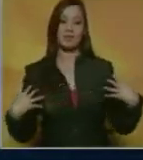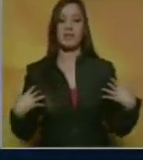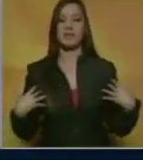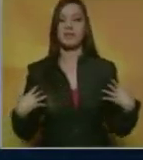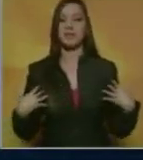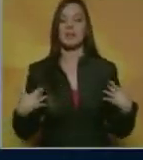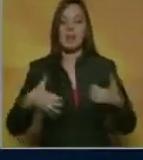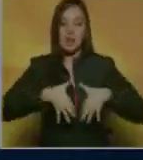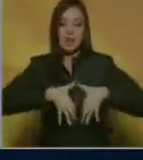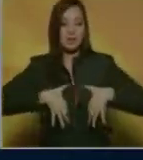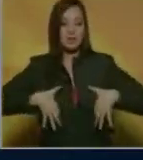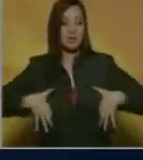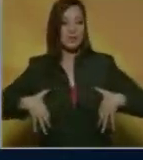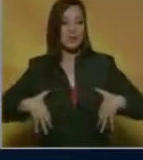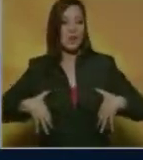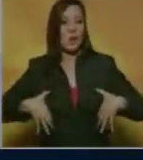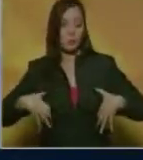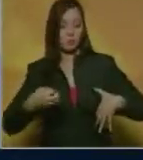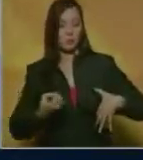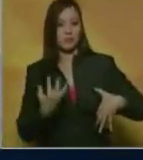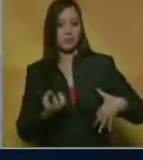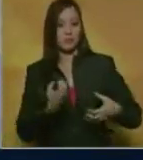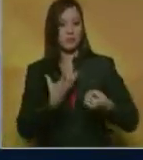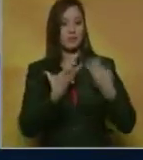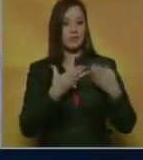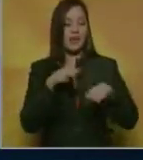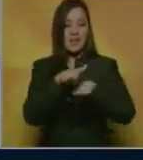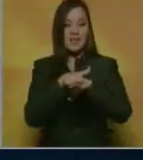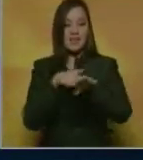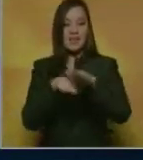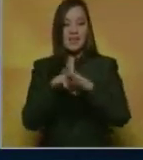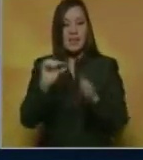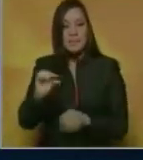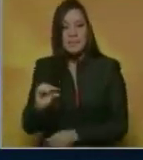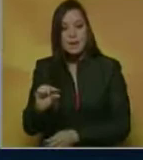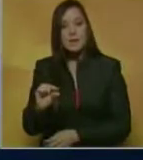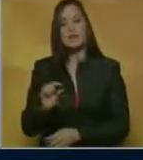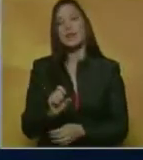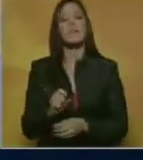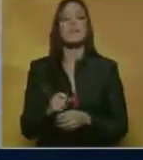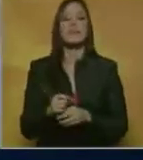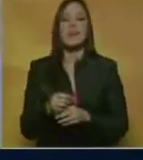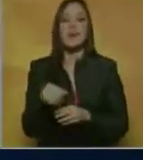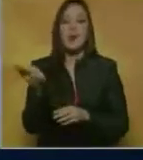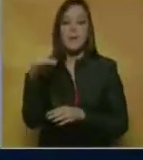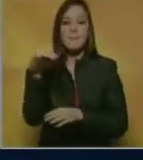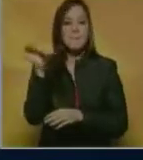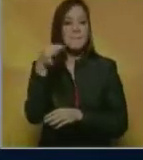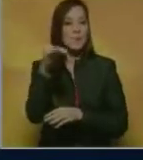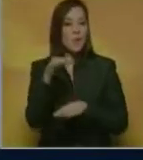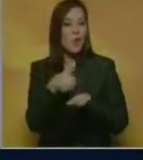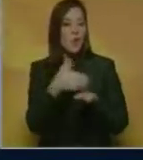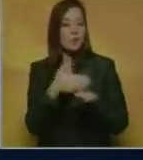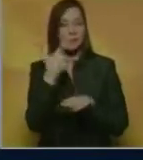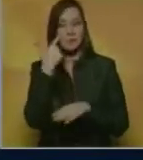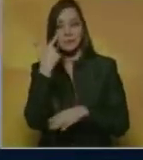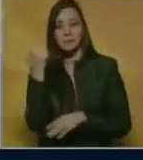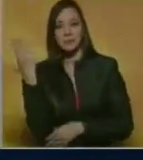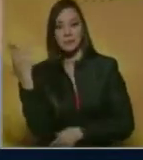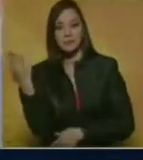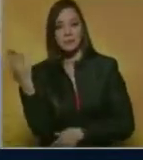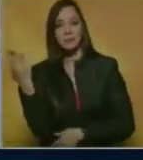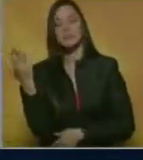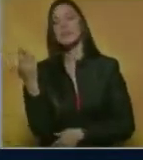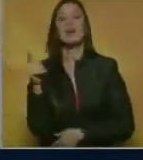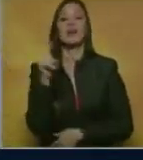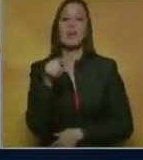tops cubiertos de lentejuelas y sandalias planas adornadas con plumas. Así como Blue Marine con su pasarela casual para el